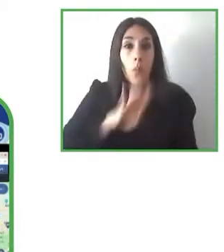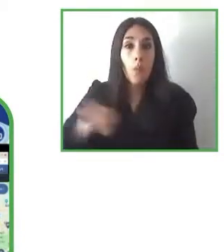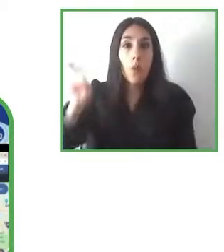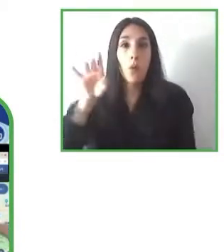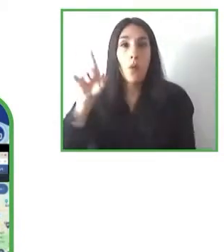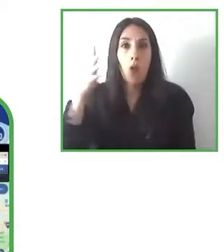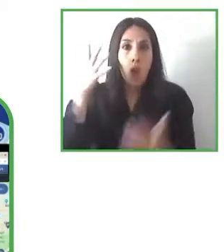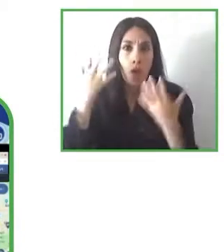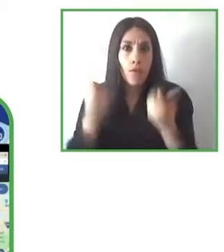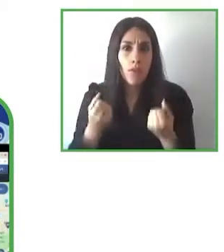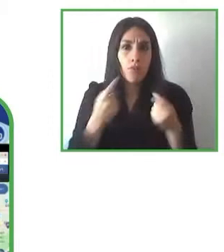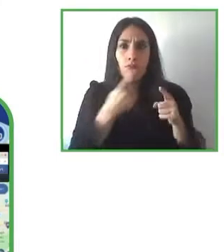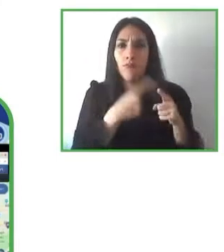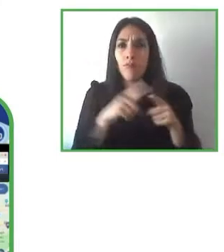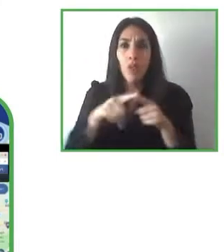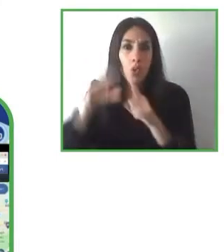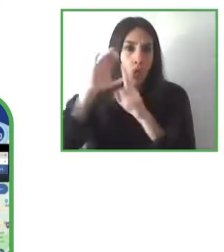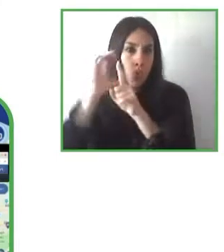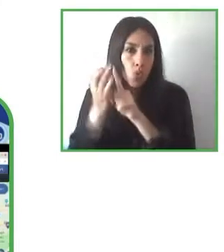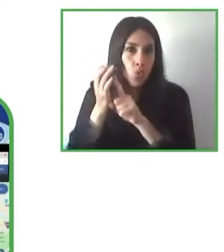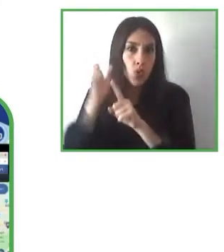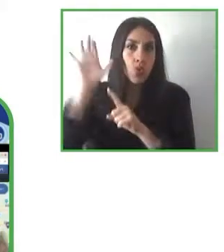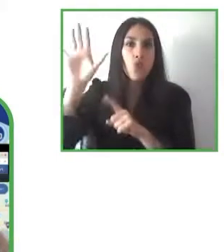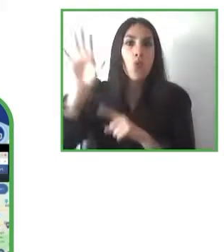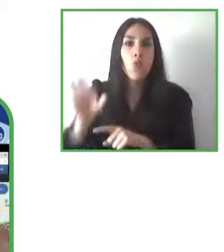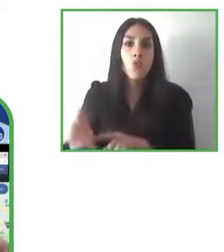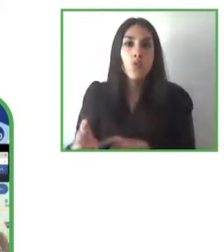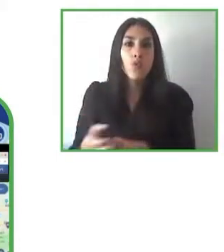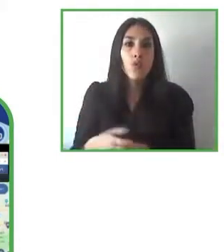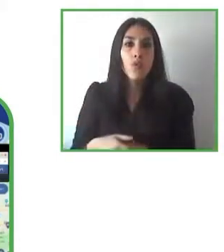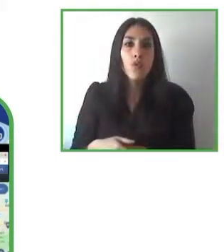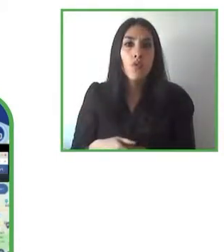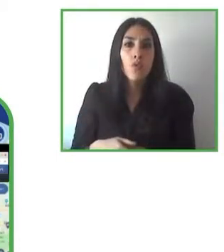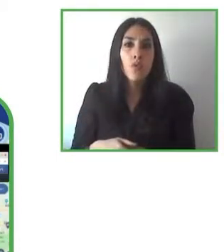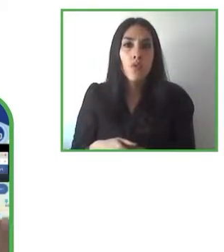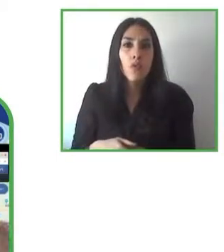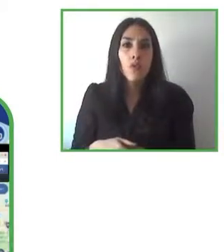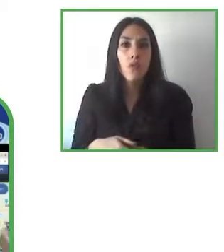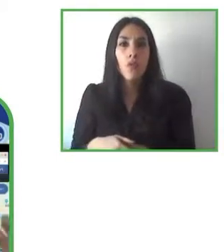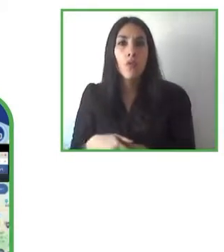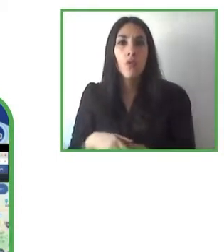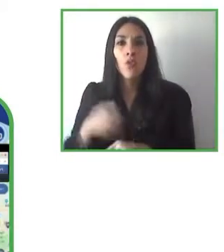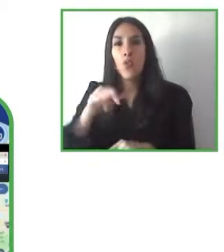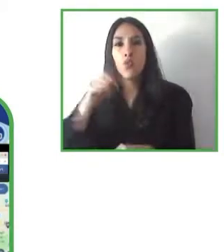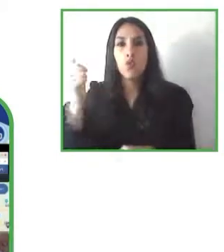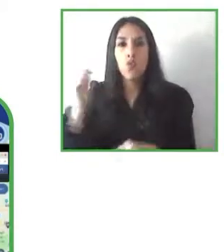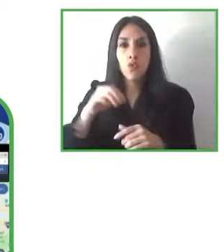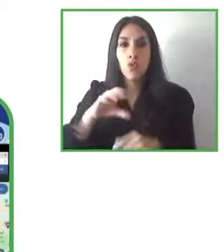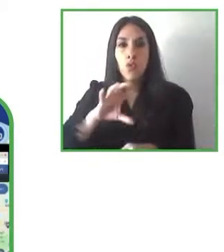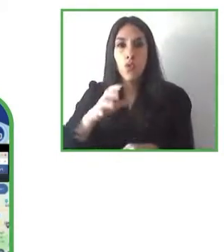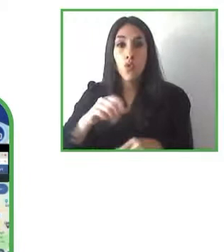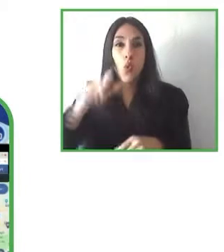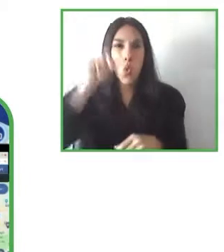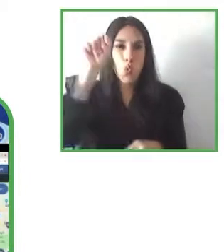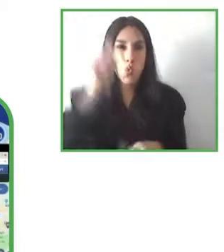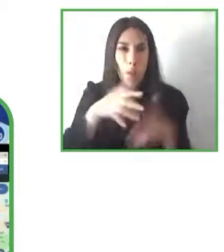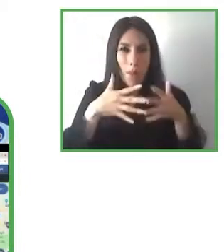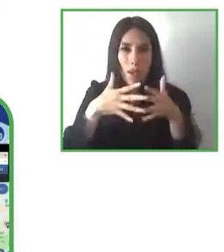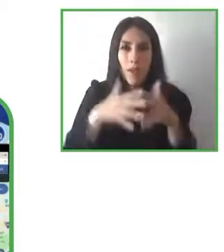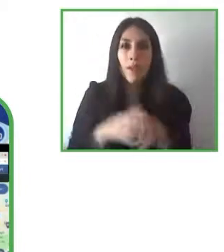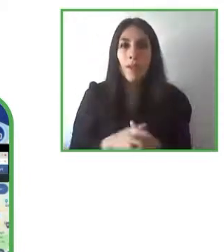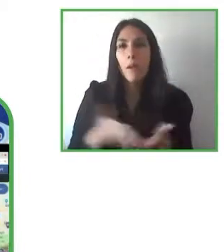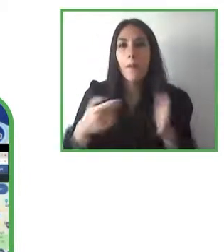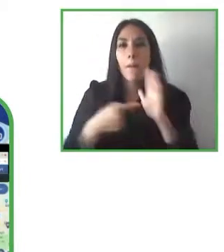nórdico y un país latino por ejemplo y os sorprenderíais si en la misma España de donde hemos empezado hay